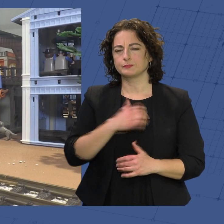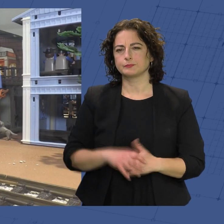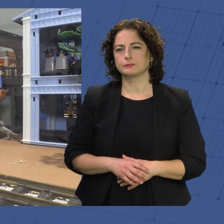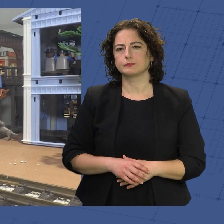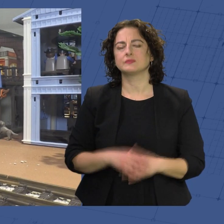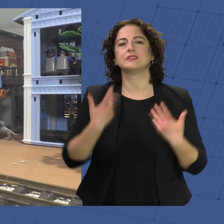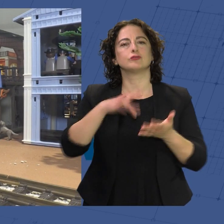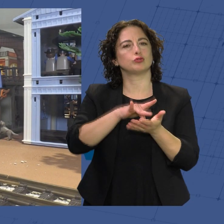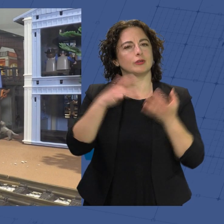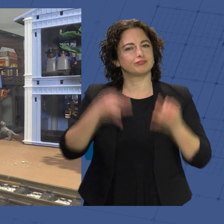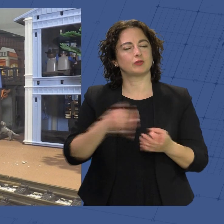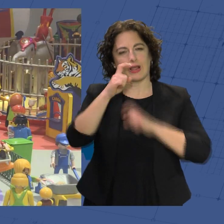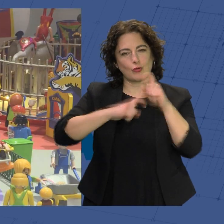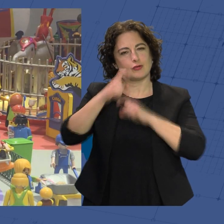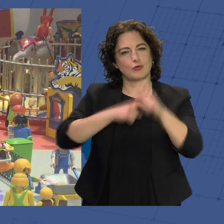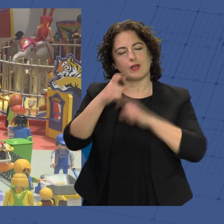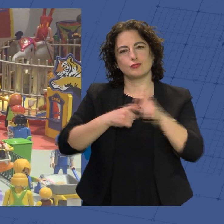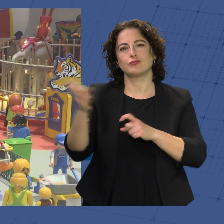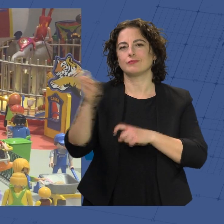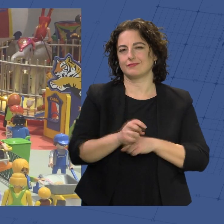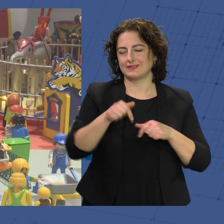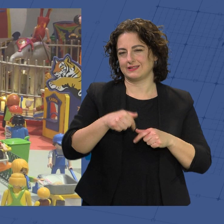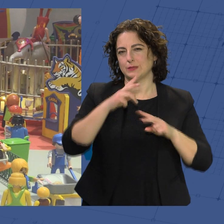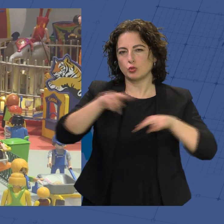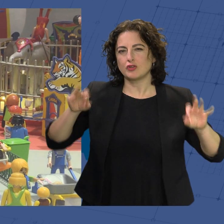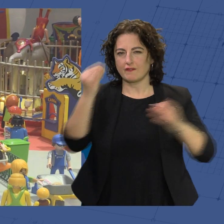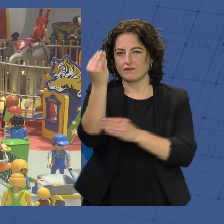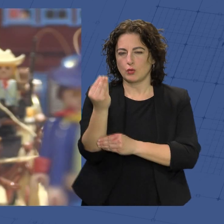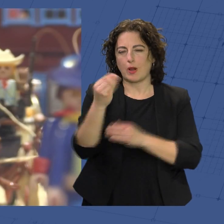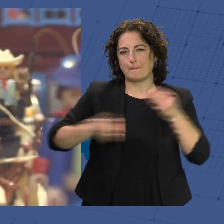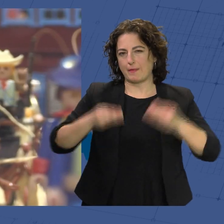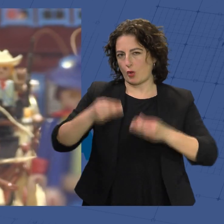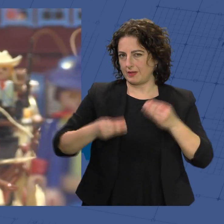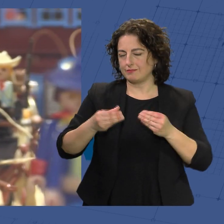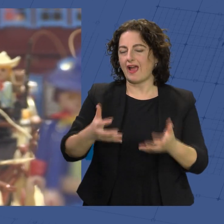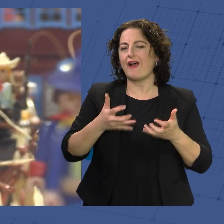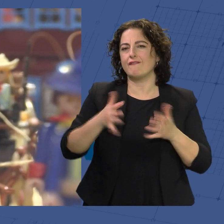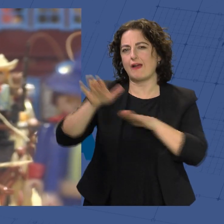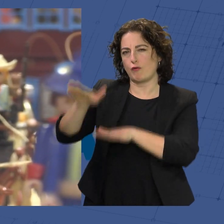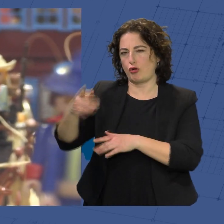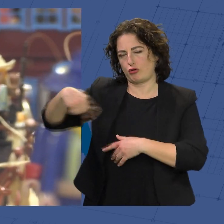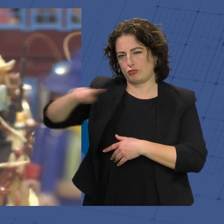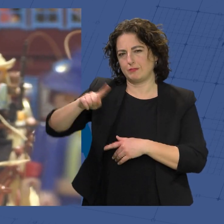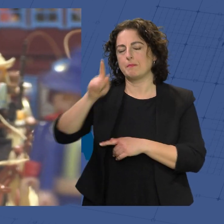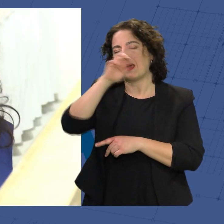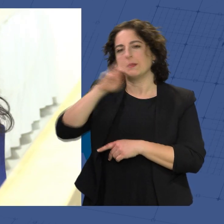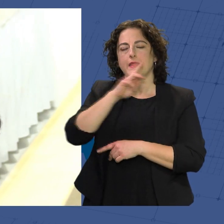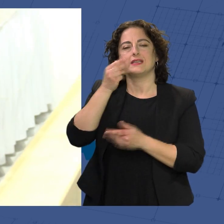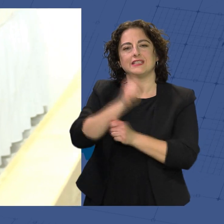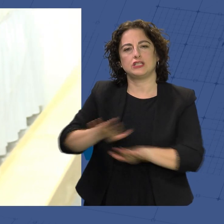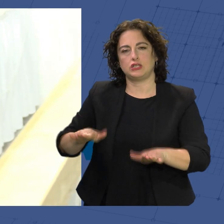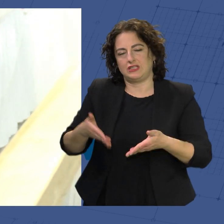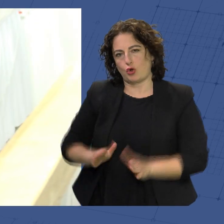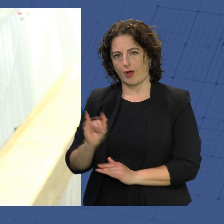Ya está aquí, como cada año ha regresado por Navidad a Almería la exposición de figuras de Playmobil a favor de la Asociación Algar de Padres de Niños con Cáncer. La